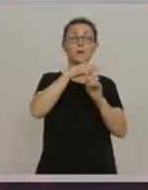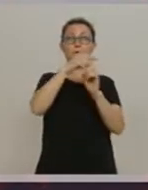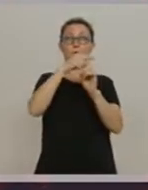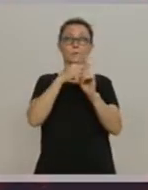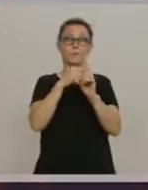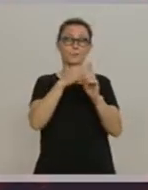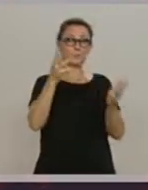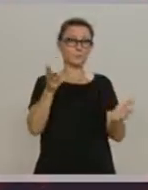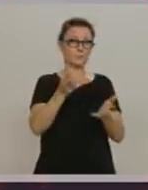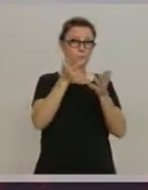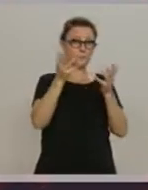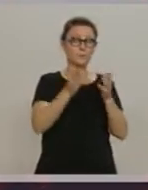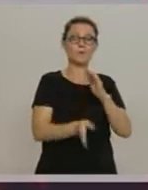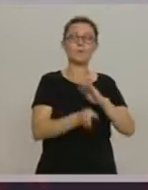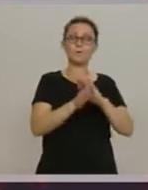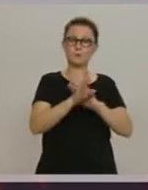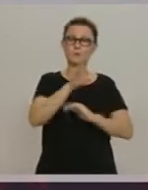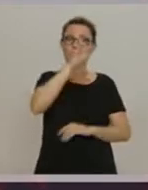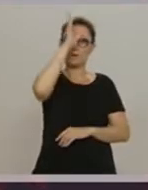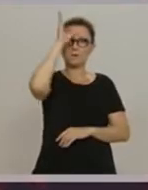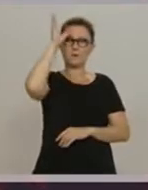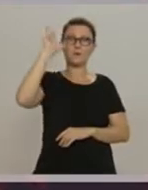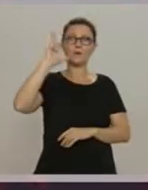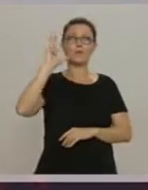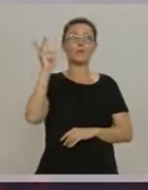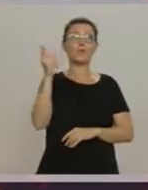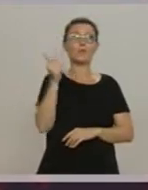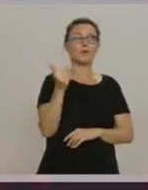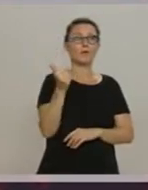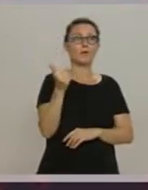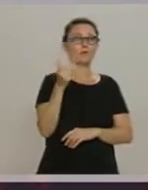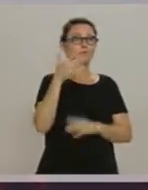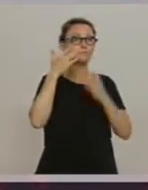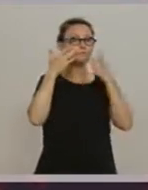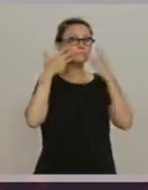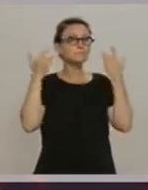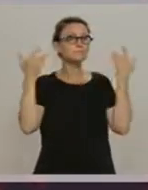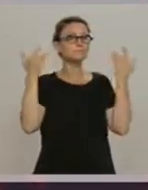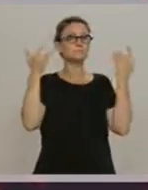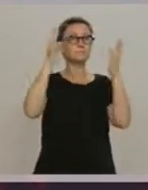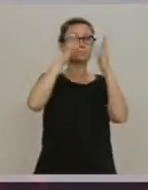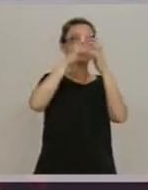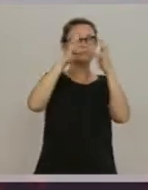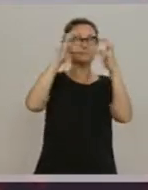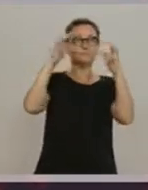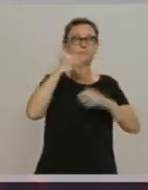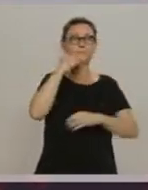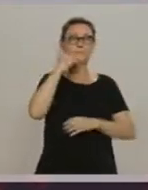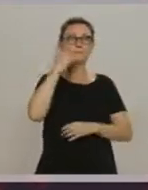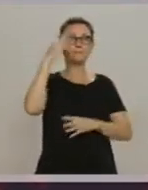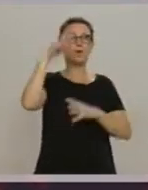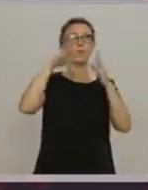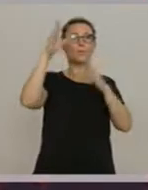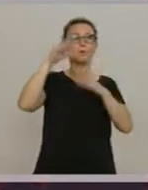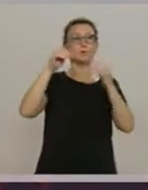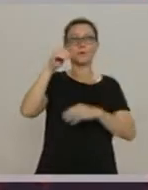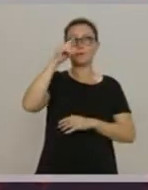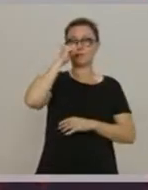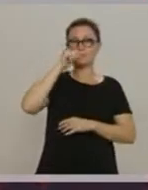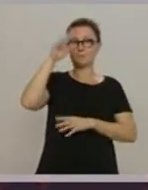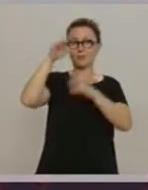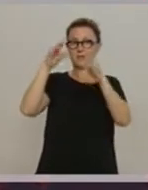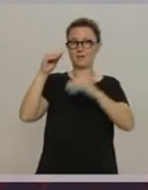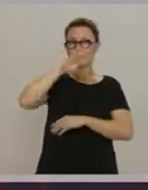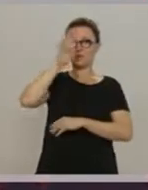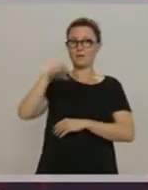ligera va a seguir haciendo mucho calor. Cielos en general poco nubosos, con algo de evolución en las montañas del noreste, en el Pirineo Catalán podría